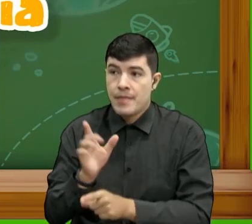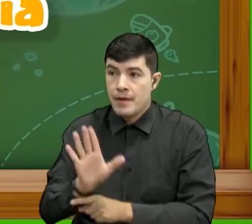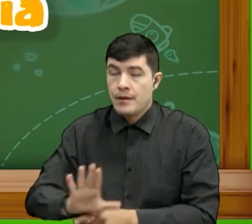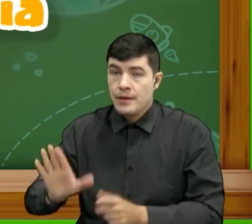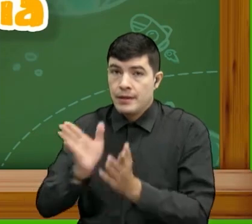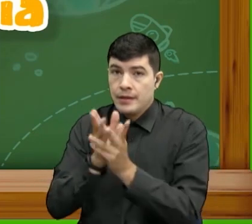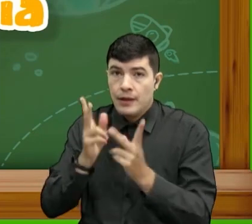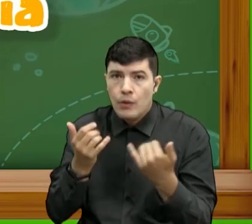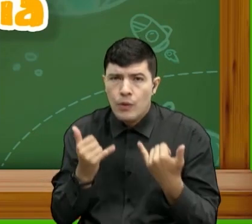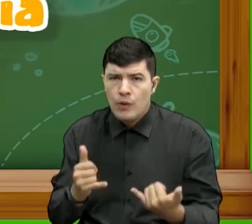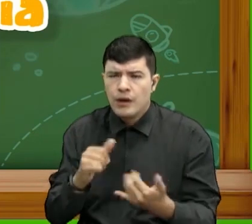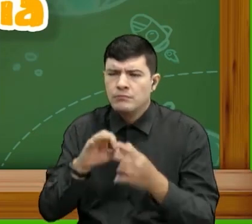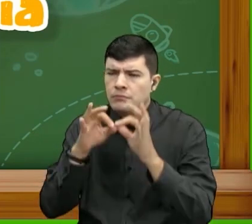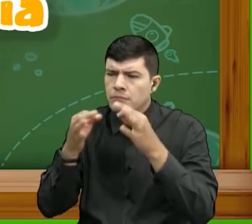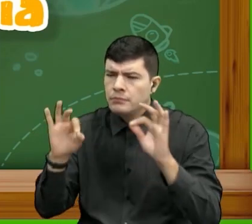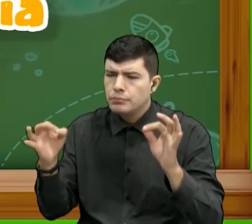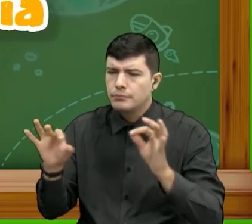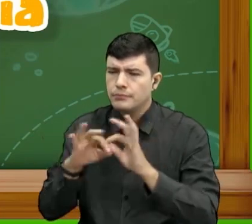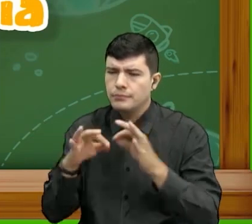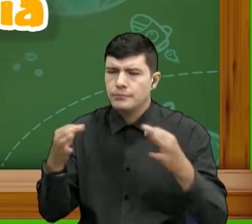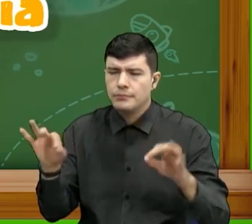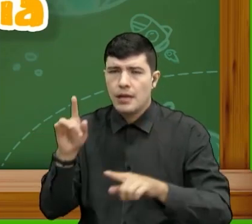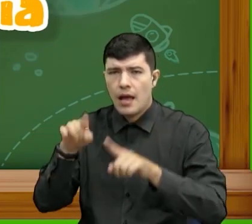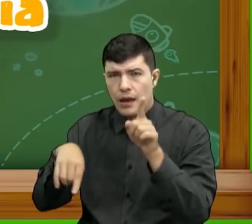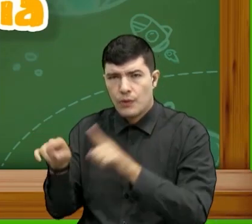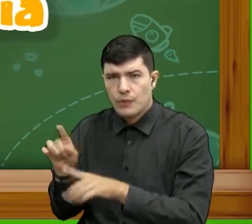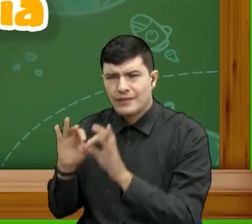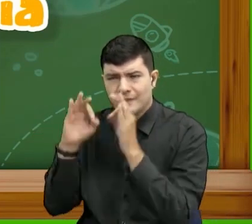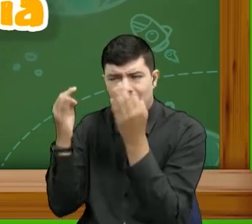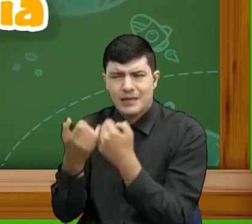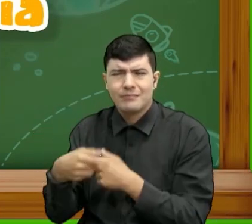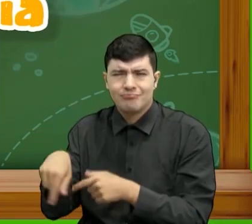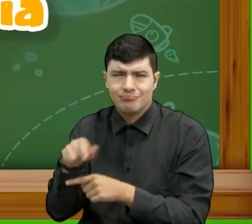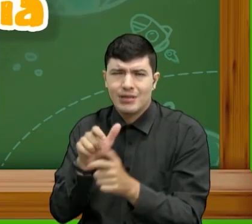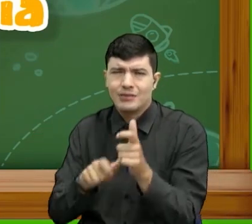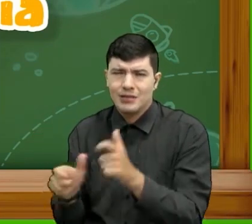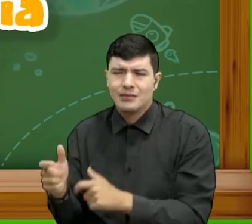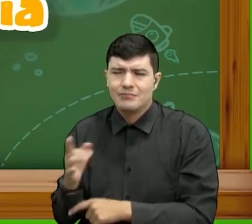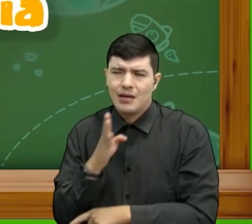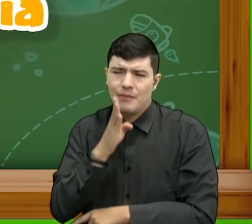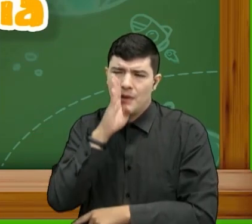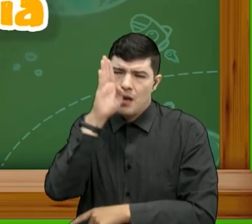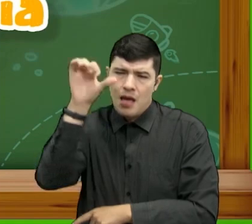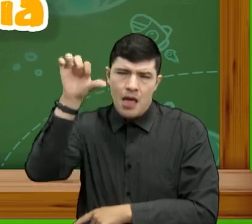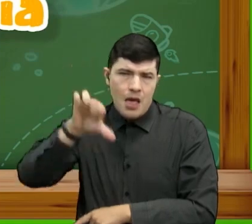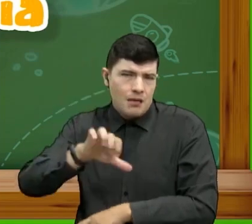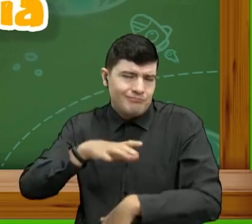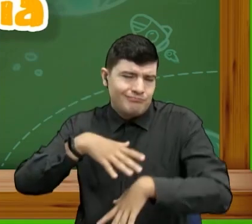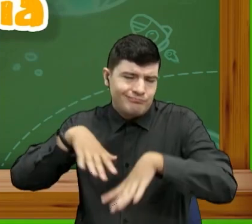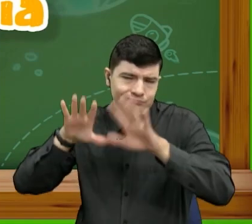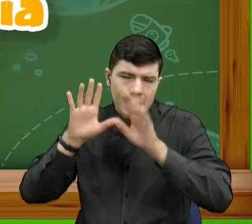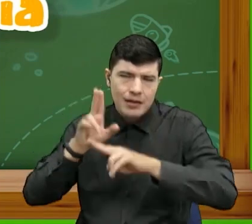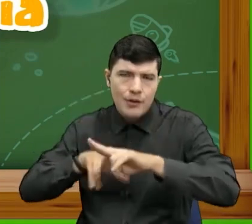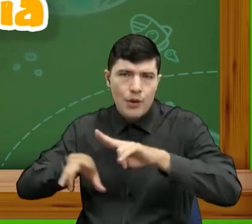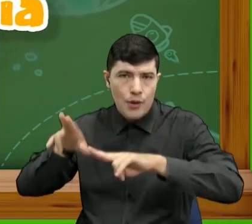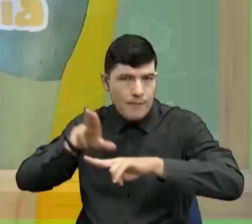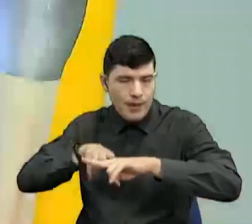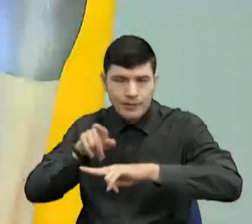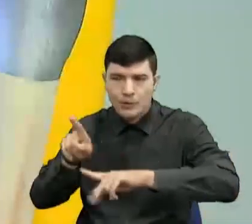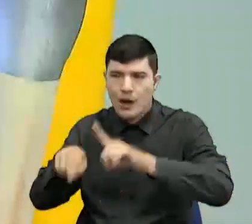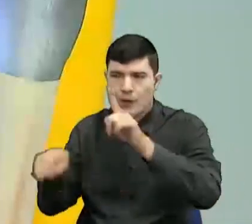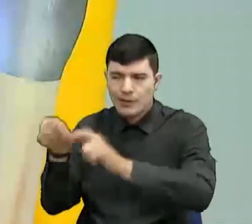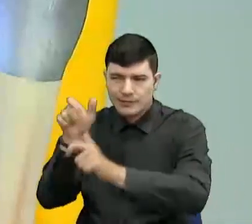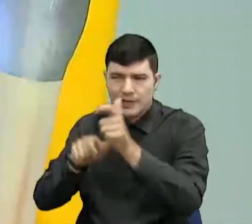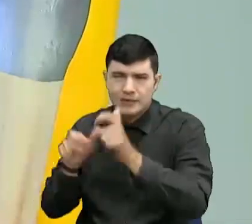Profe. Todos tenemos a veces familiares que tienen estos malos hábitos. Es algo completamente natural que en nuestra familia se